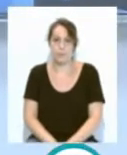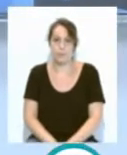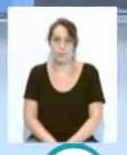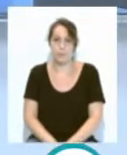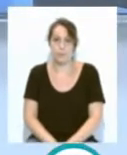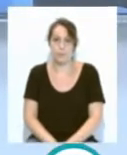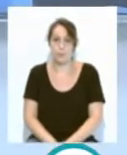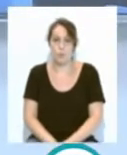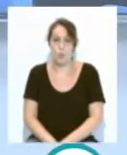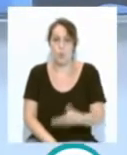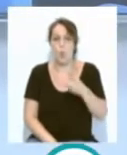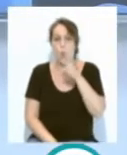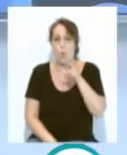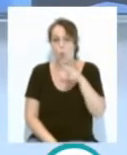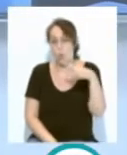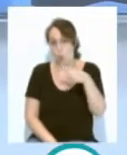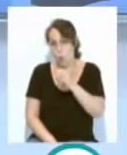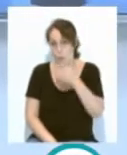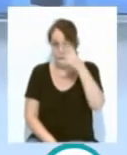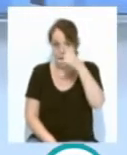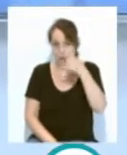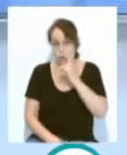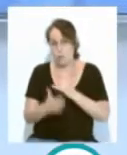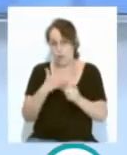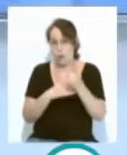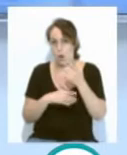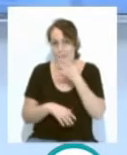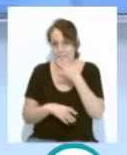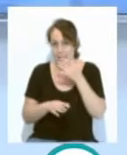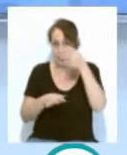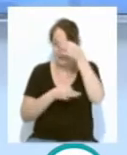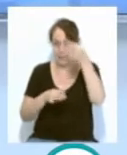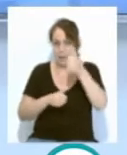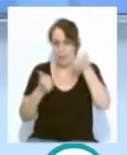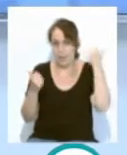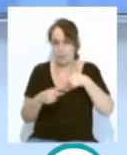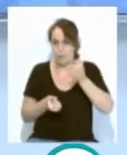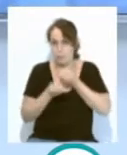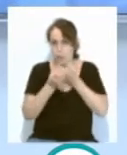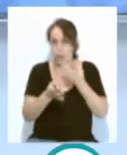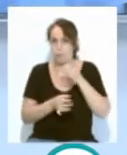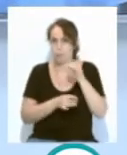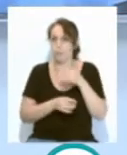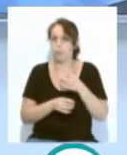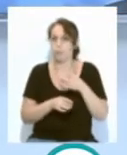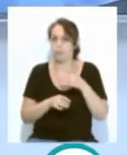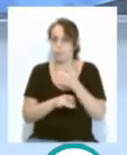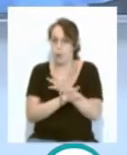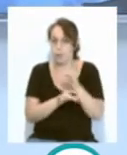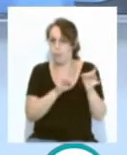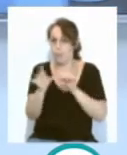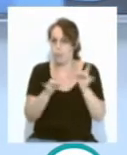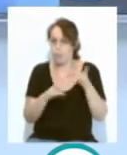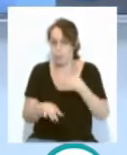Hugo Baca les ofrecerá más detalles en el submarino amarillo y podría darles información sobre posibles salidas de la plantilla del